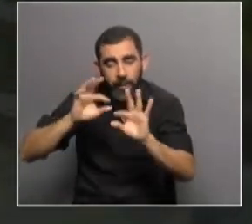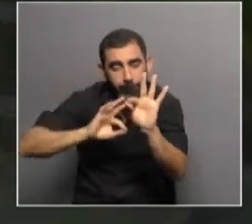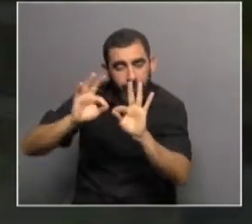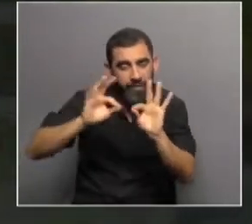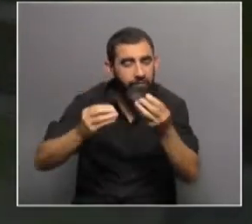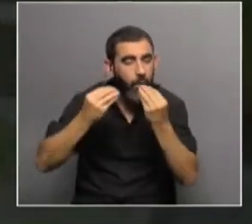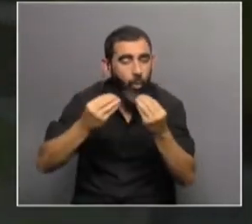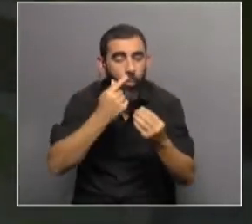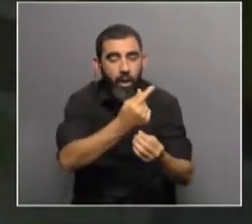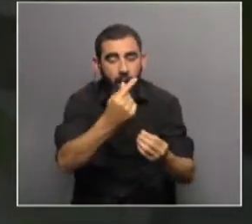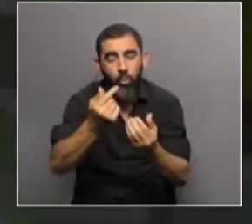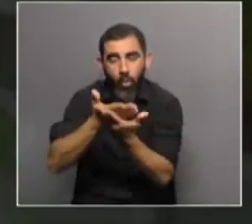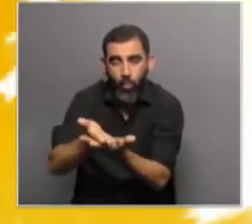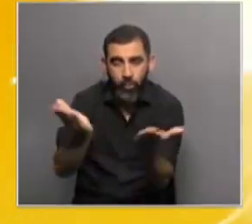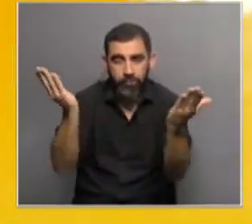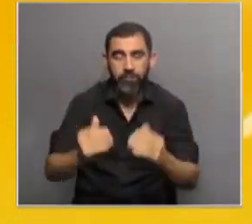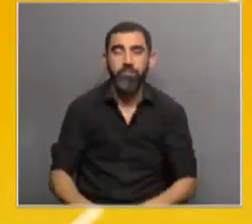se da para cada muestra.